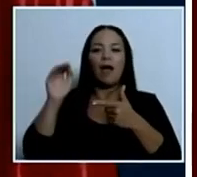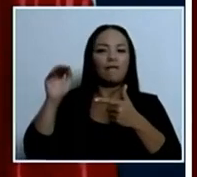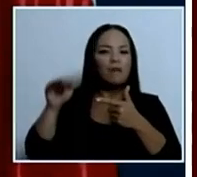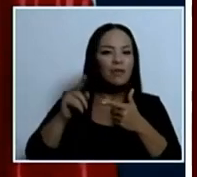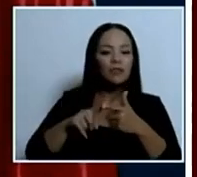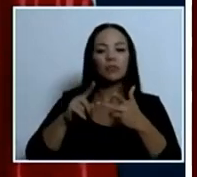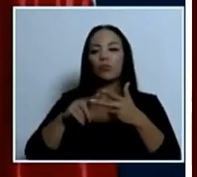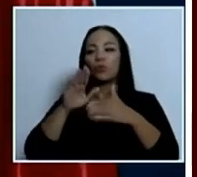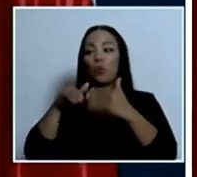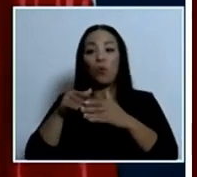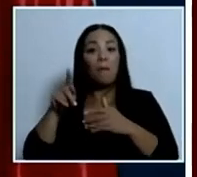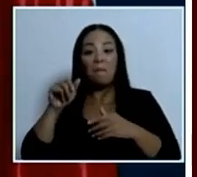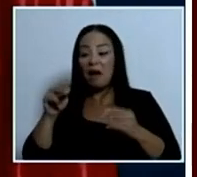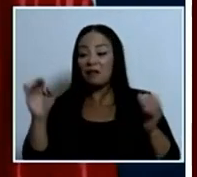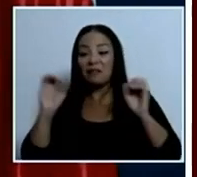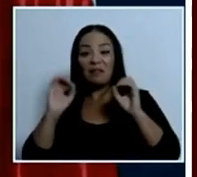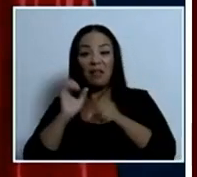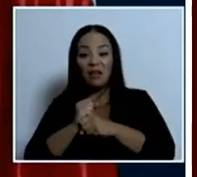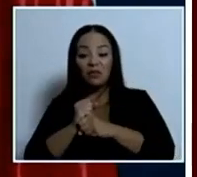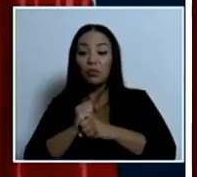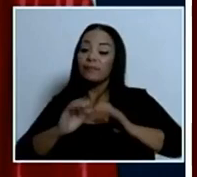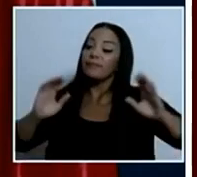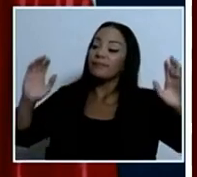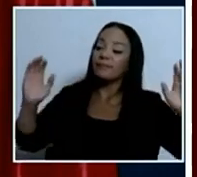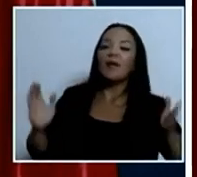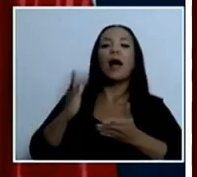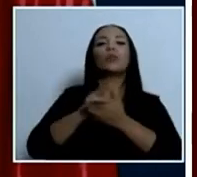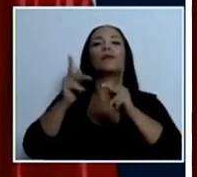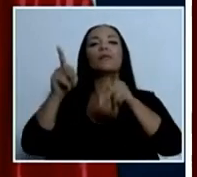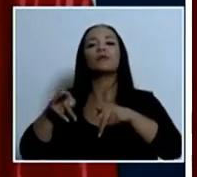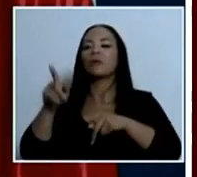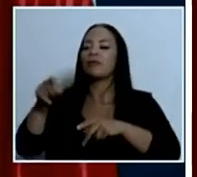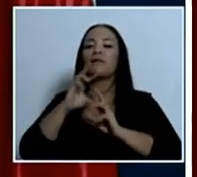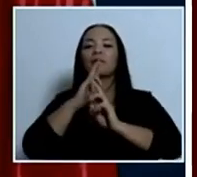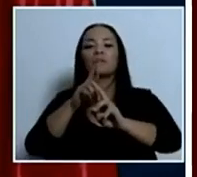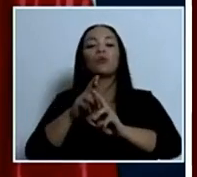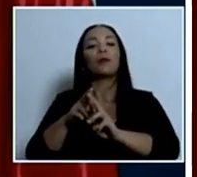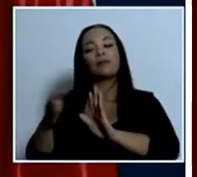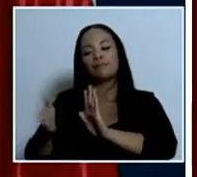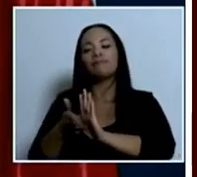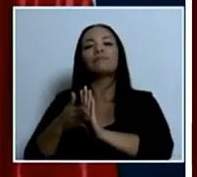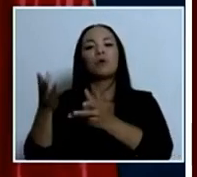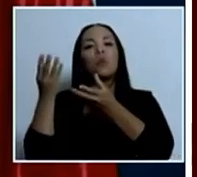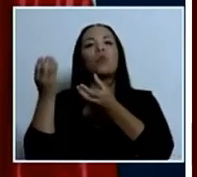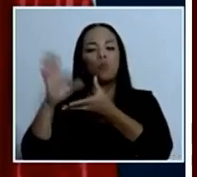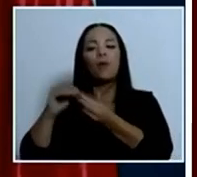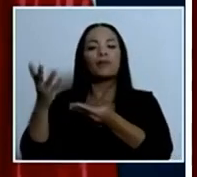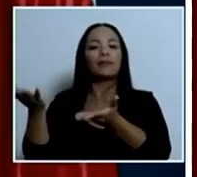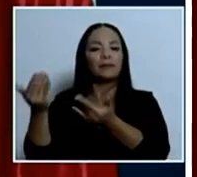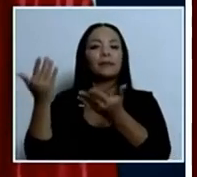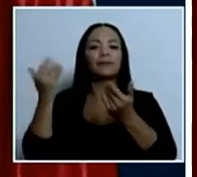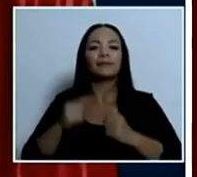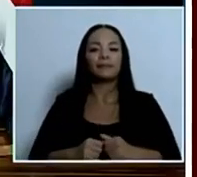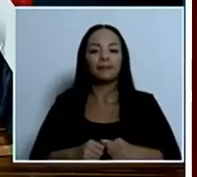el PANI no hizo nada alguien tiene que responder y dar cuentas gracias Ministra gracias